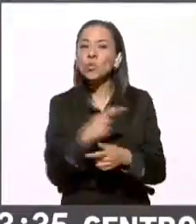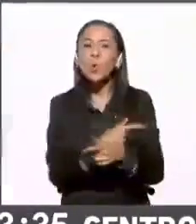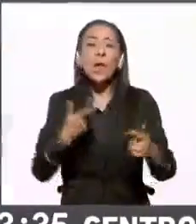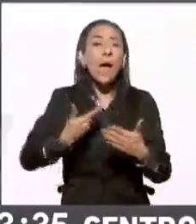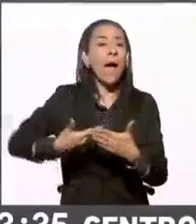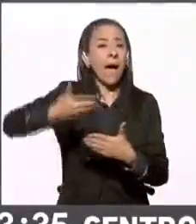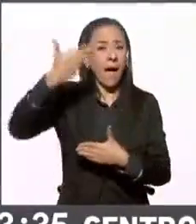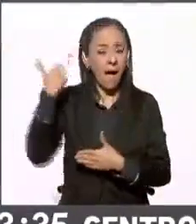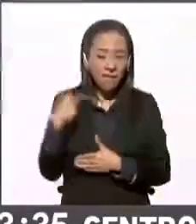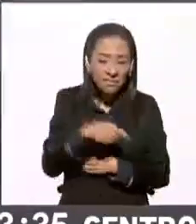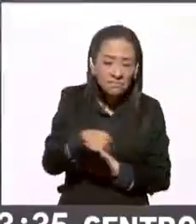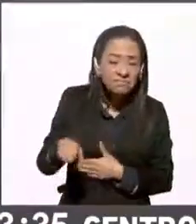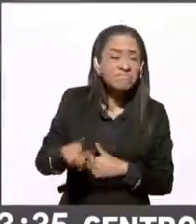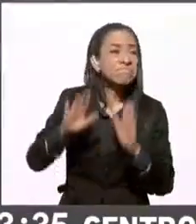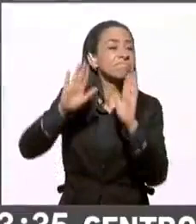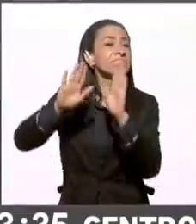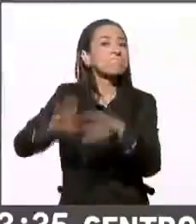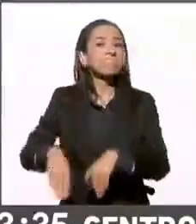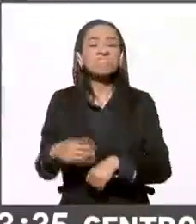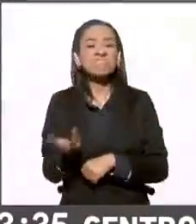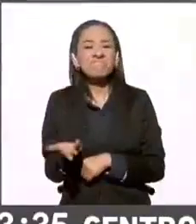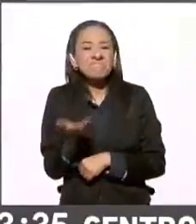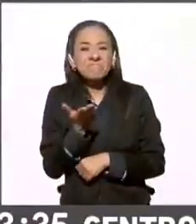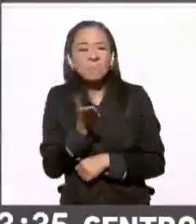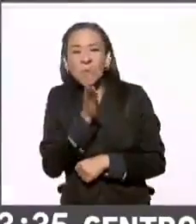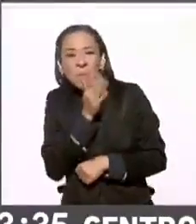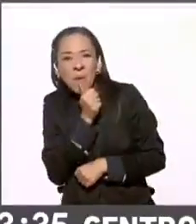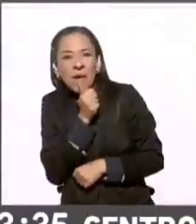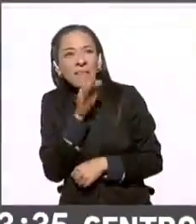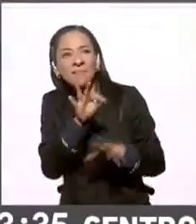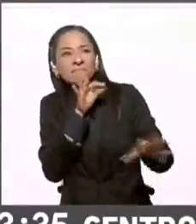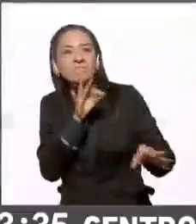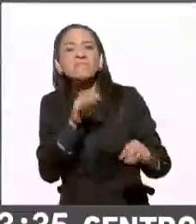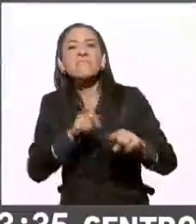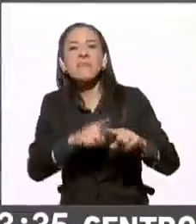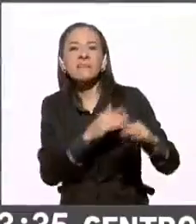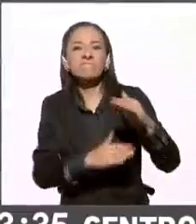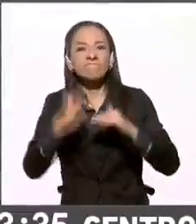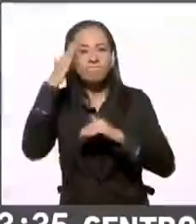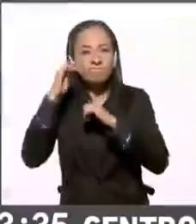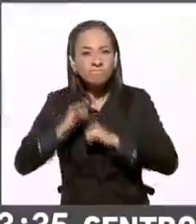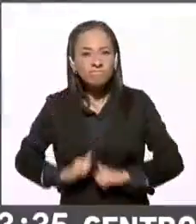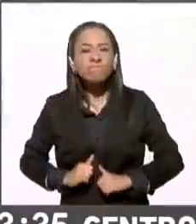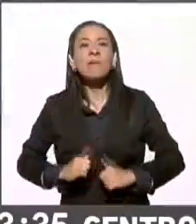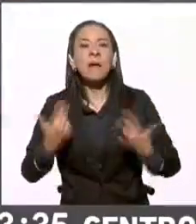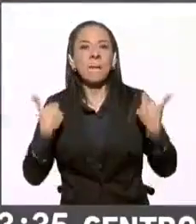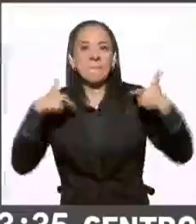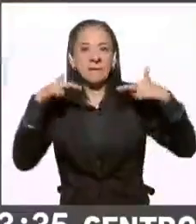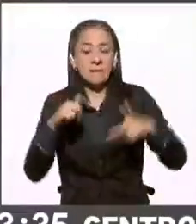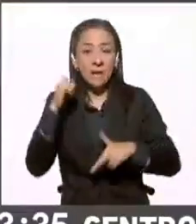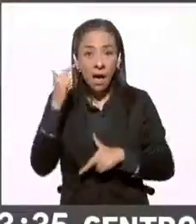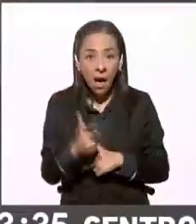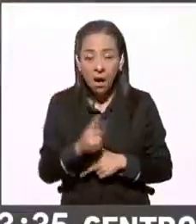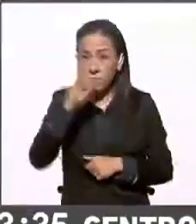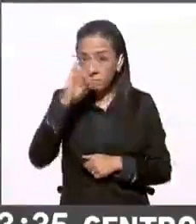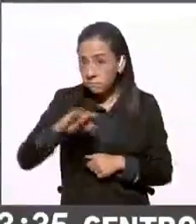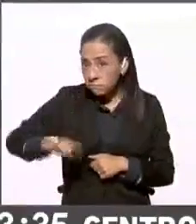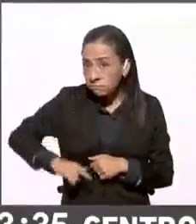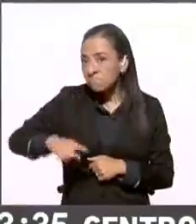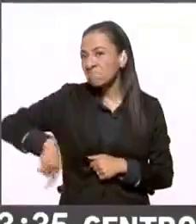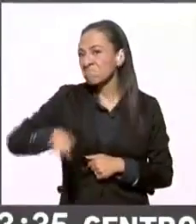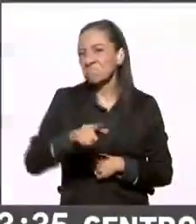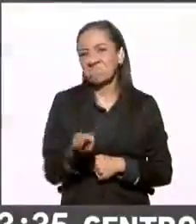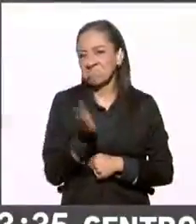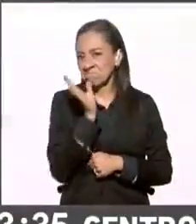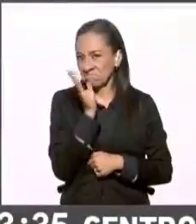ciudadanos de segunda porque no tenían la capacidad de elegir a sus autoridades, no tenían capacidad de elegir un jefe de gobierno a un